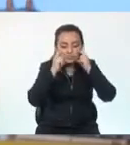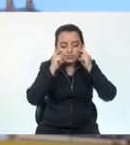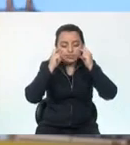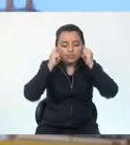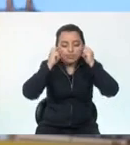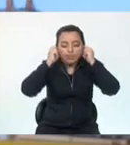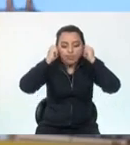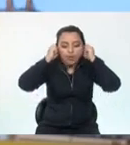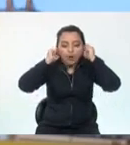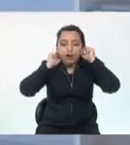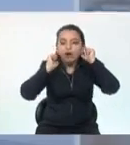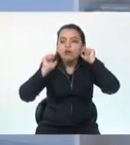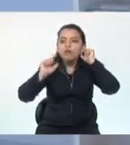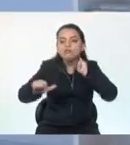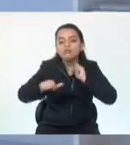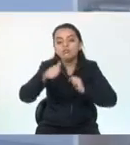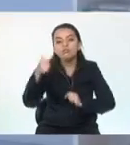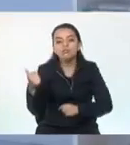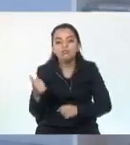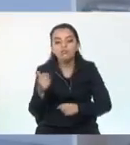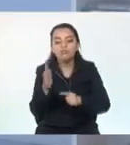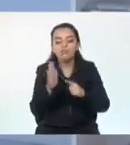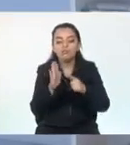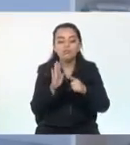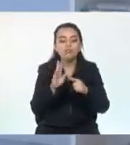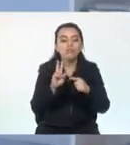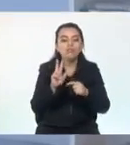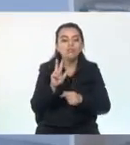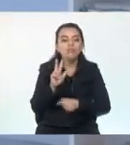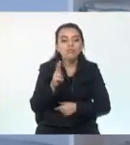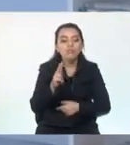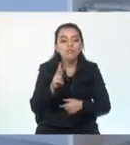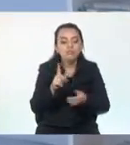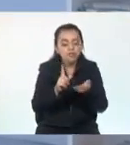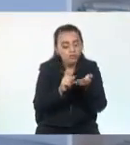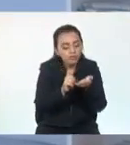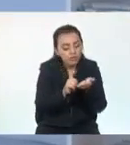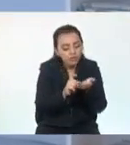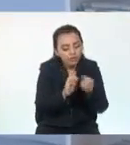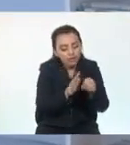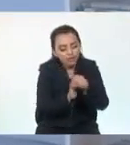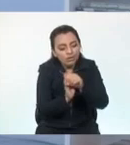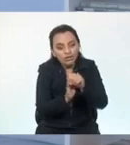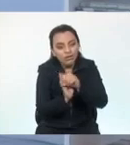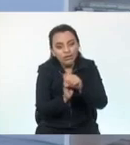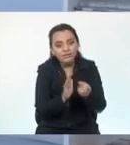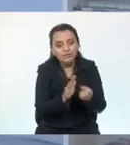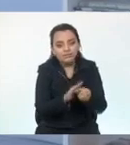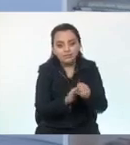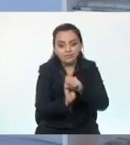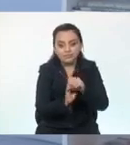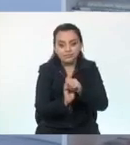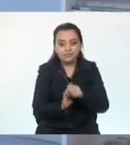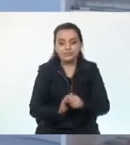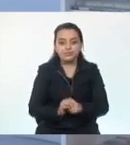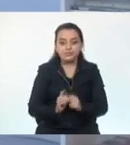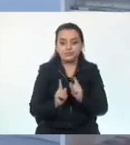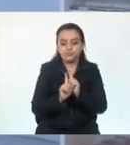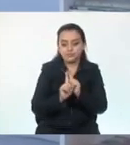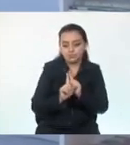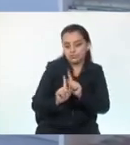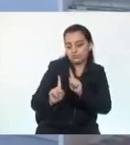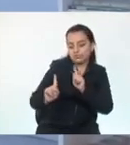alcohol gel en el caso de que tú no tengas jabón a la mano. Y la tercera es mantener el disasamiento